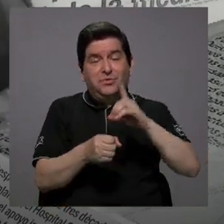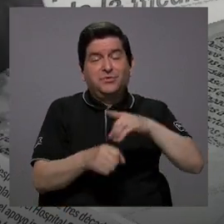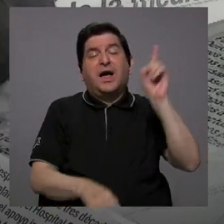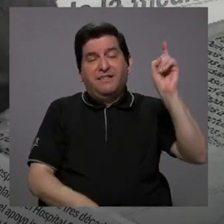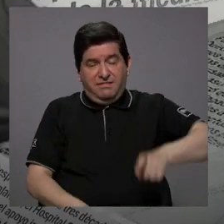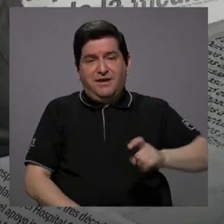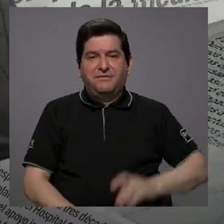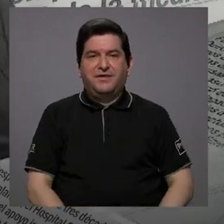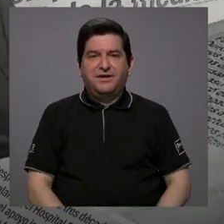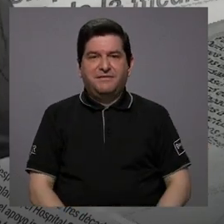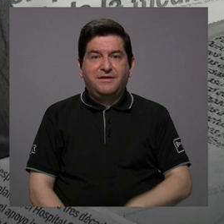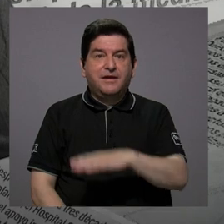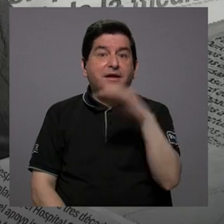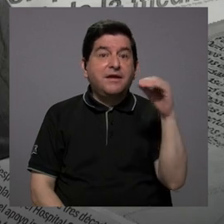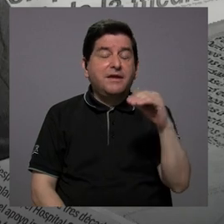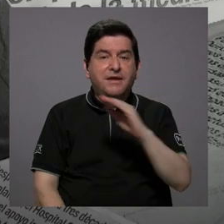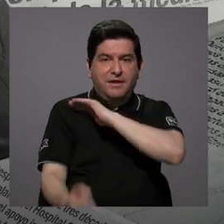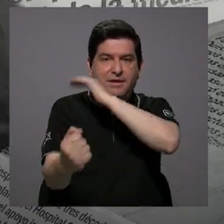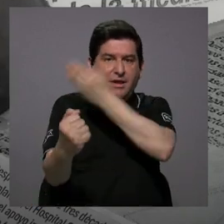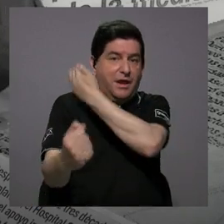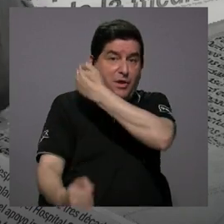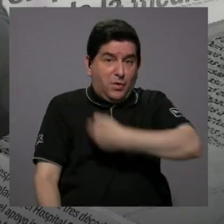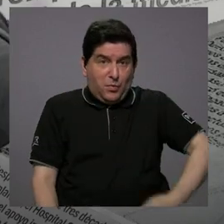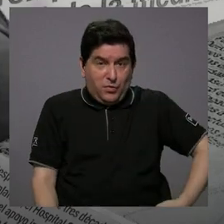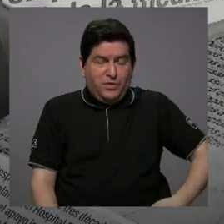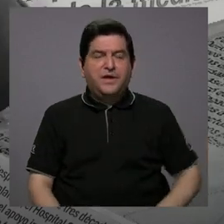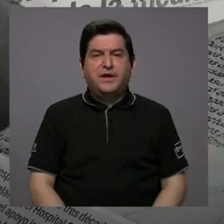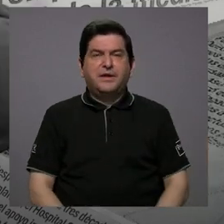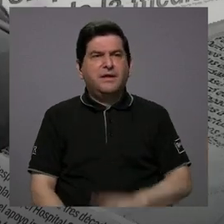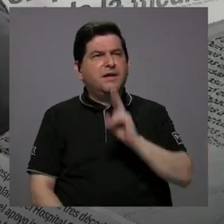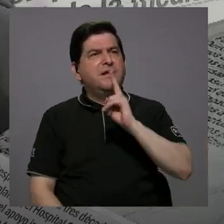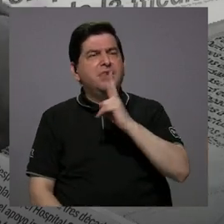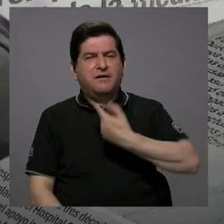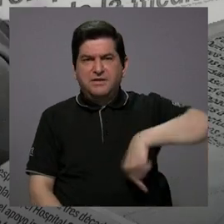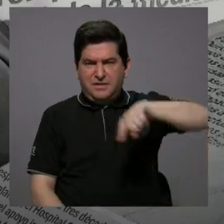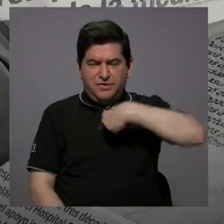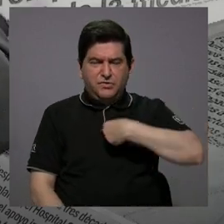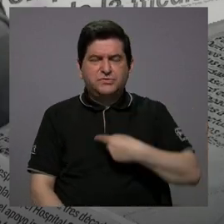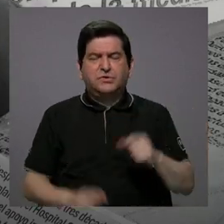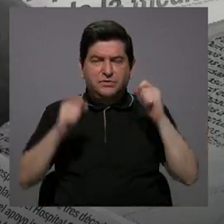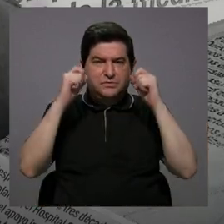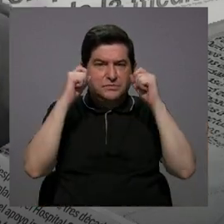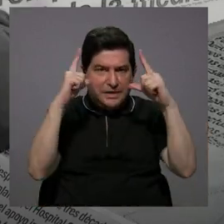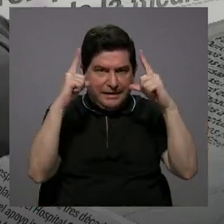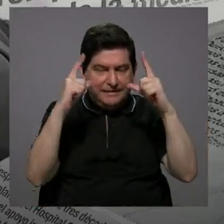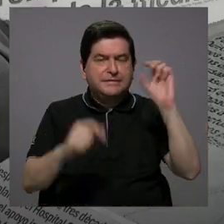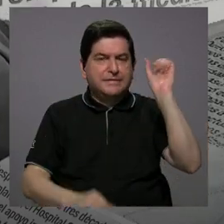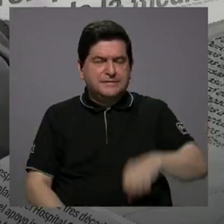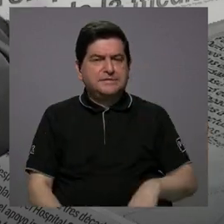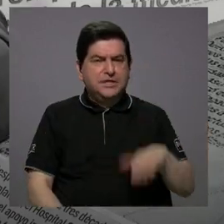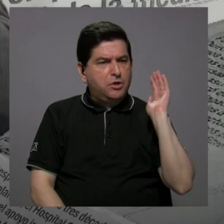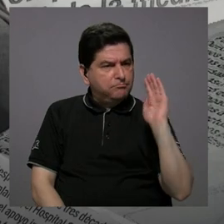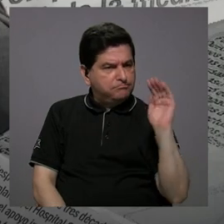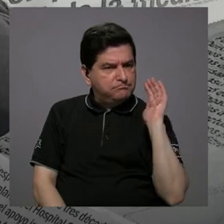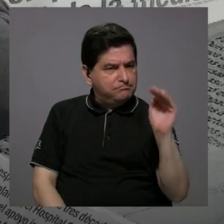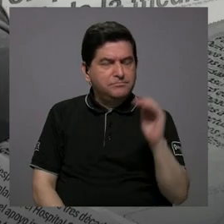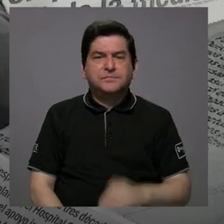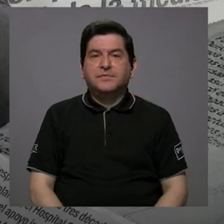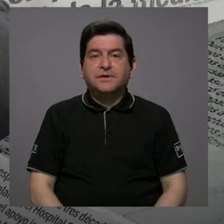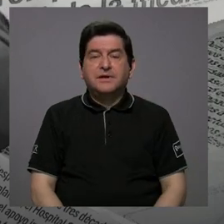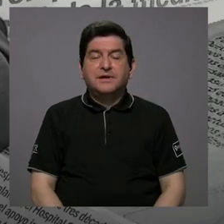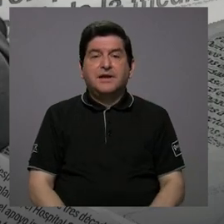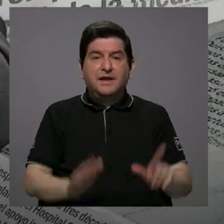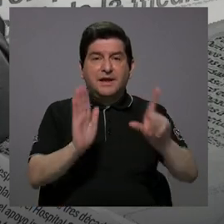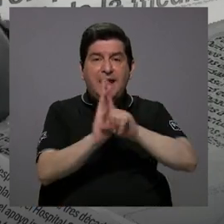diputadas y lo tendría que responder el Ejecutivo. Lo que sí es cierto es que nosotros tenemos que alertar, nosotros tenemos que advertir. O sea, el